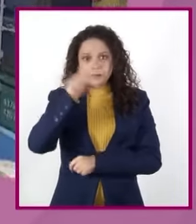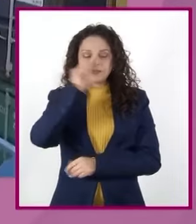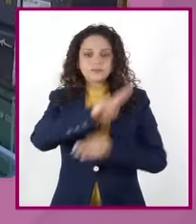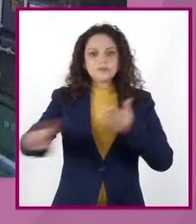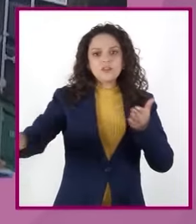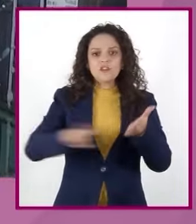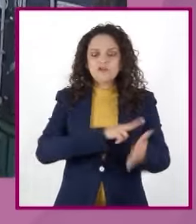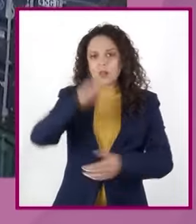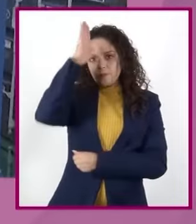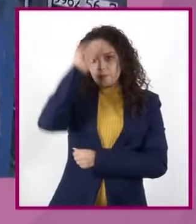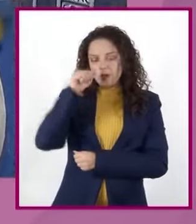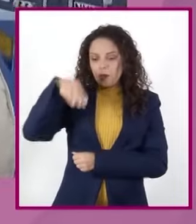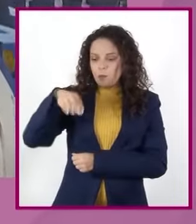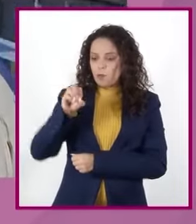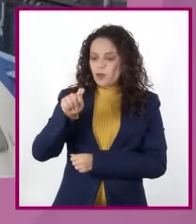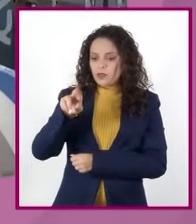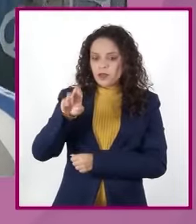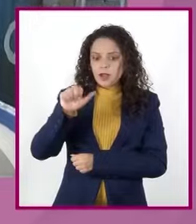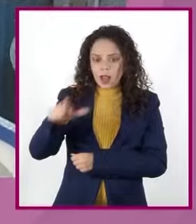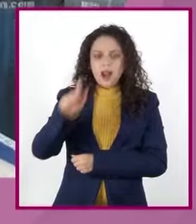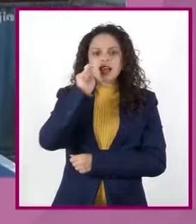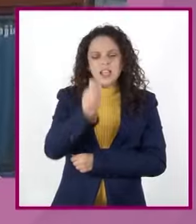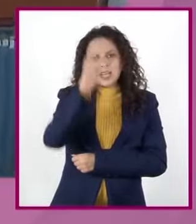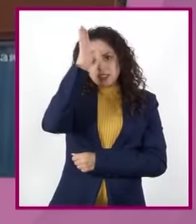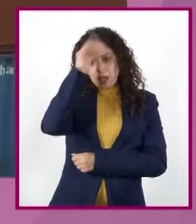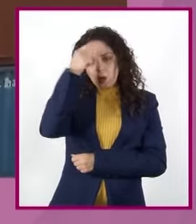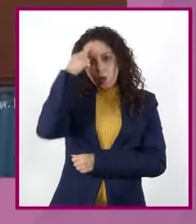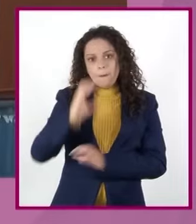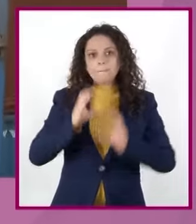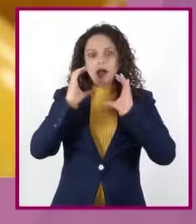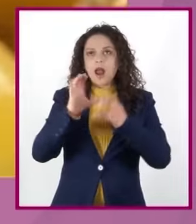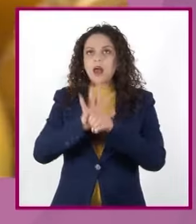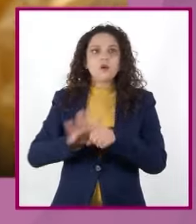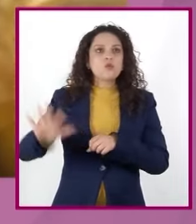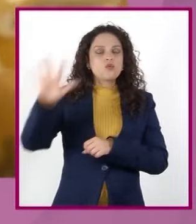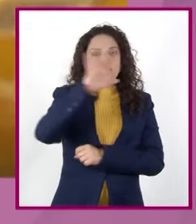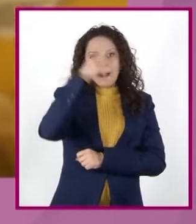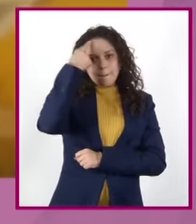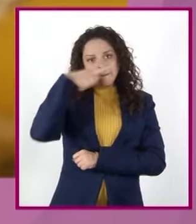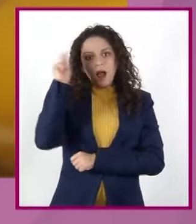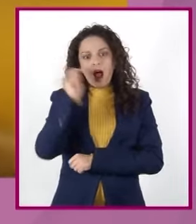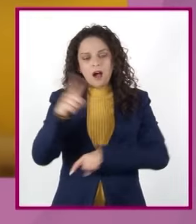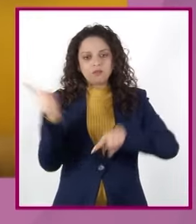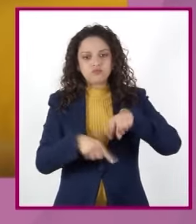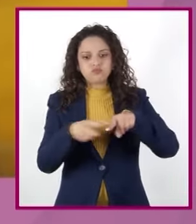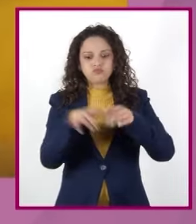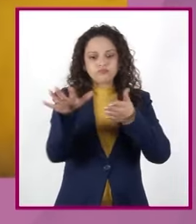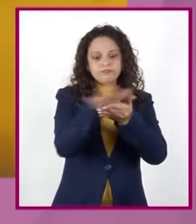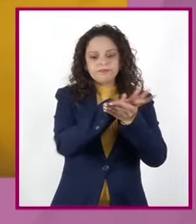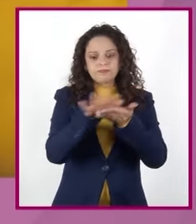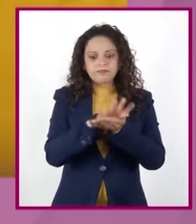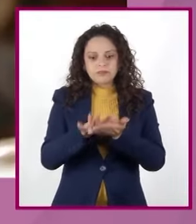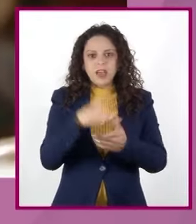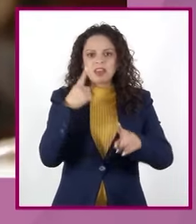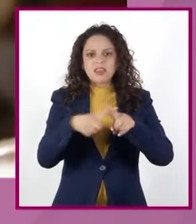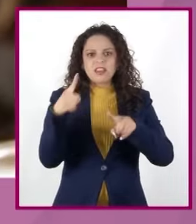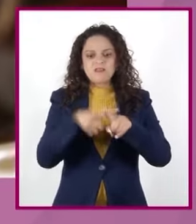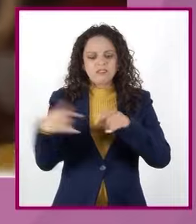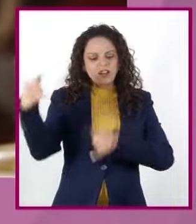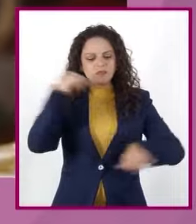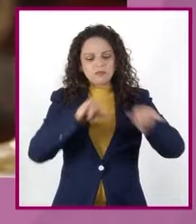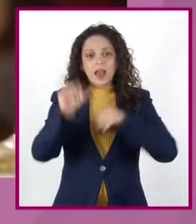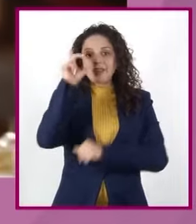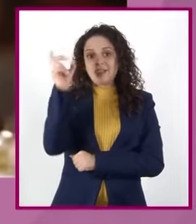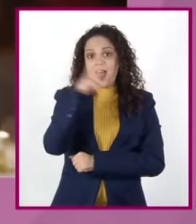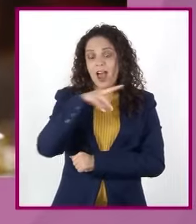Acuerdo ambiental que ha permitido la eliminación de las sustancias que dañan la capa de ozono En